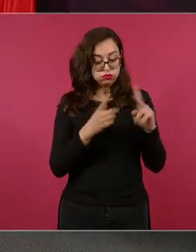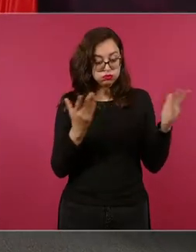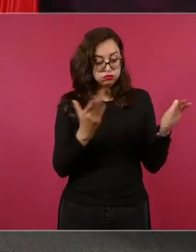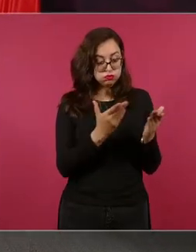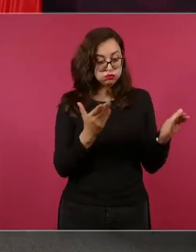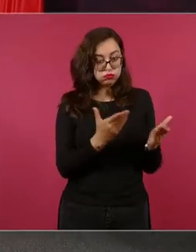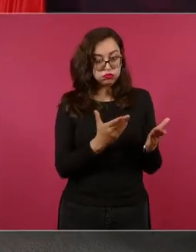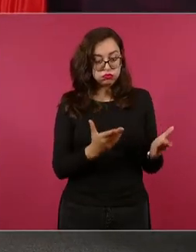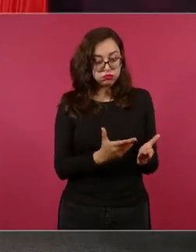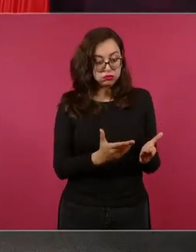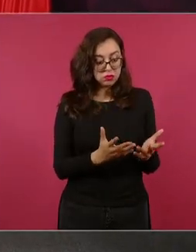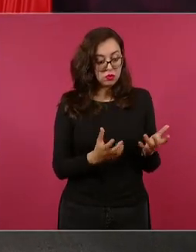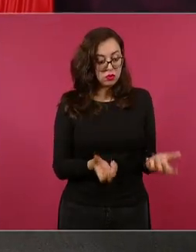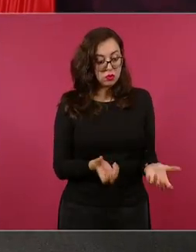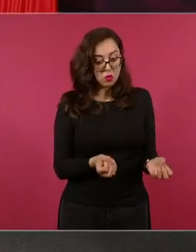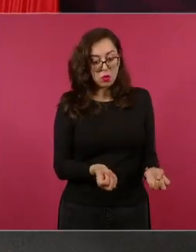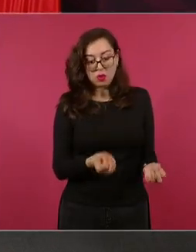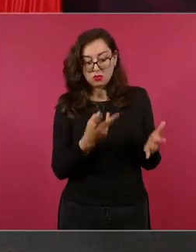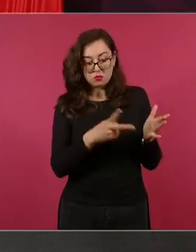¿cuántos se repiten más?